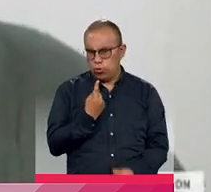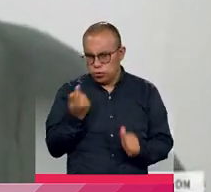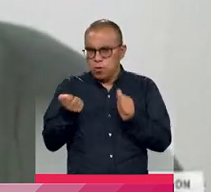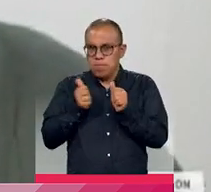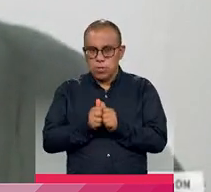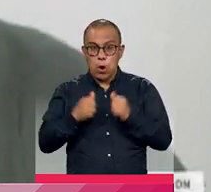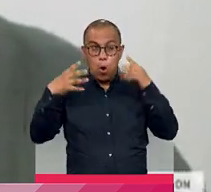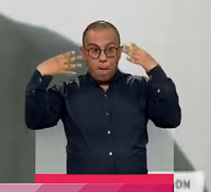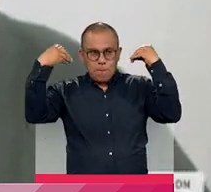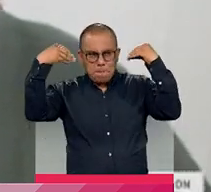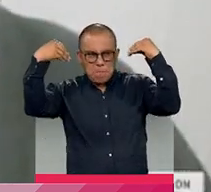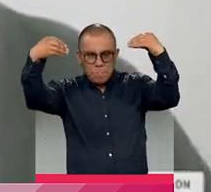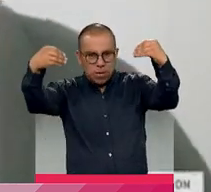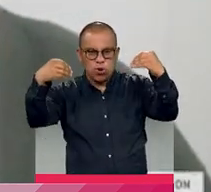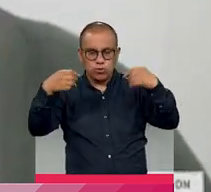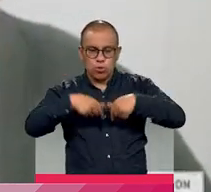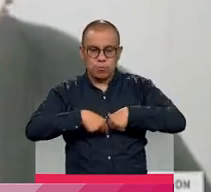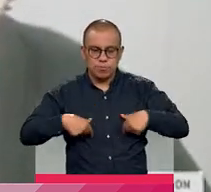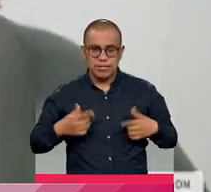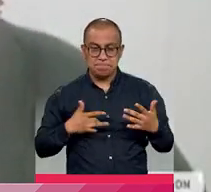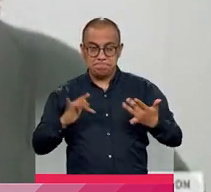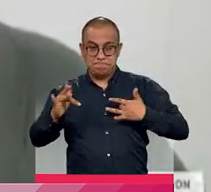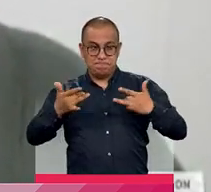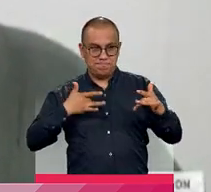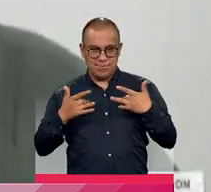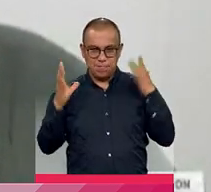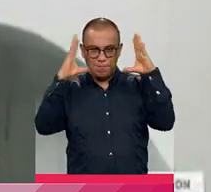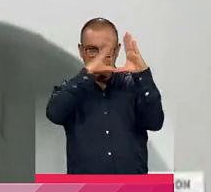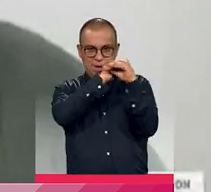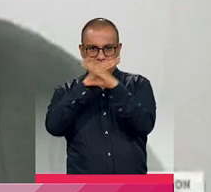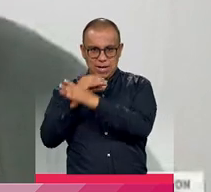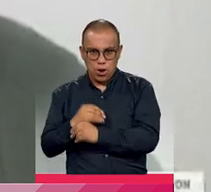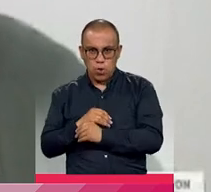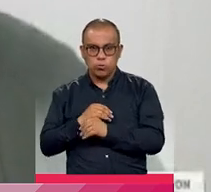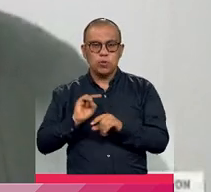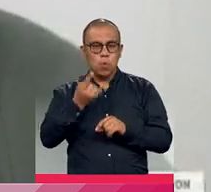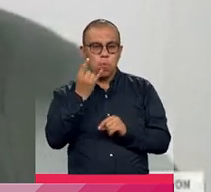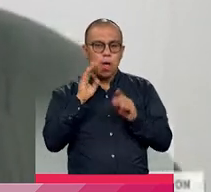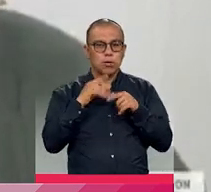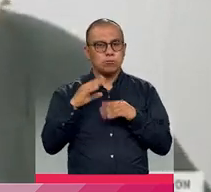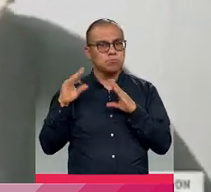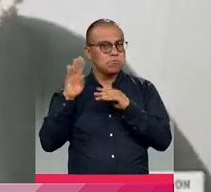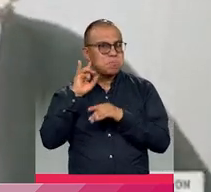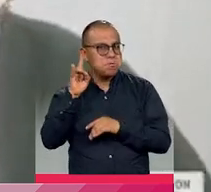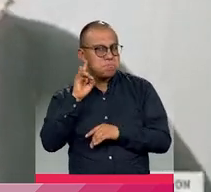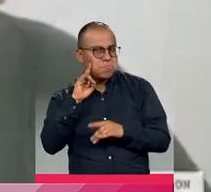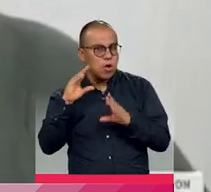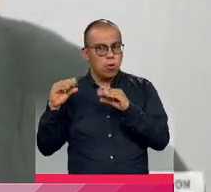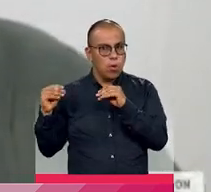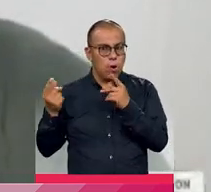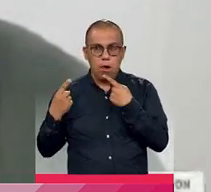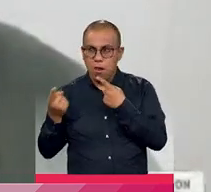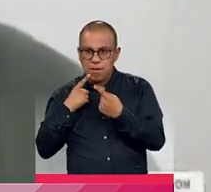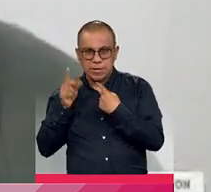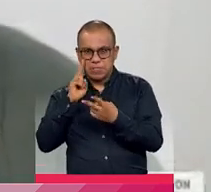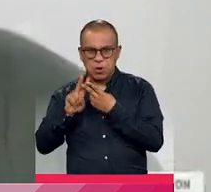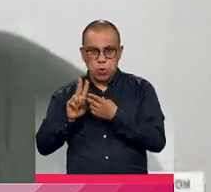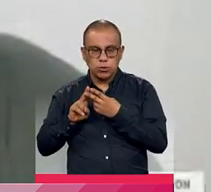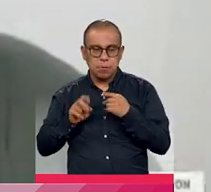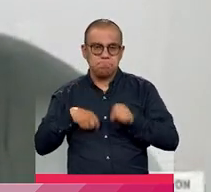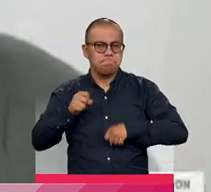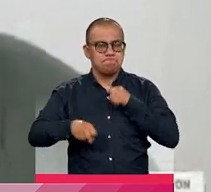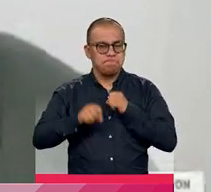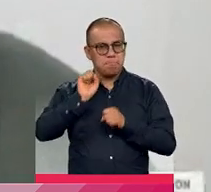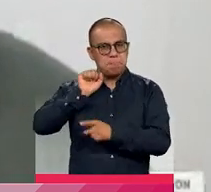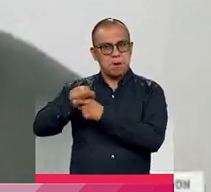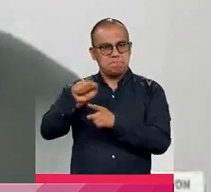luminosos, siempre ir con reflectivos y luces muy potentes en la noche y no atender al llamado de conversaciones con personas extrañas en las rutas. Lo